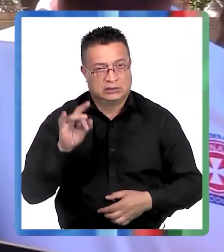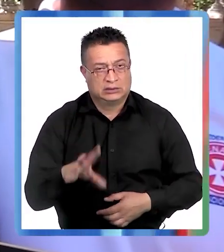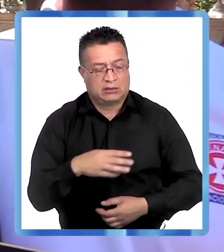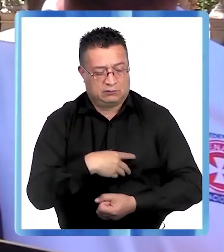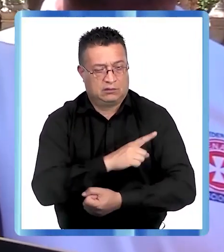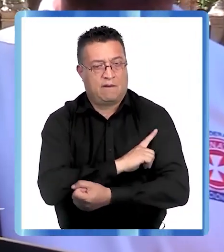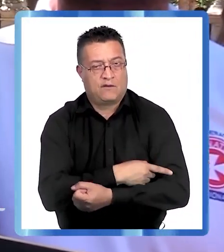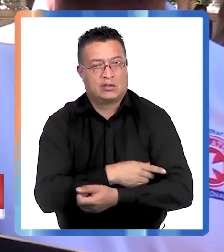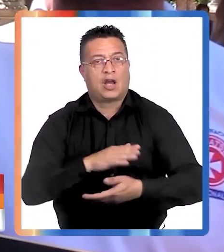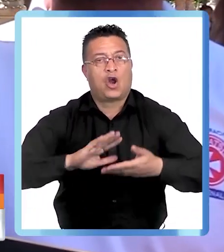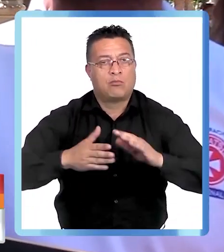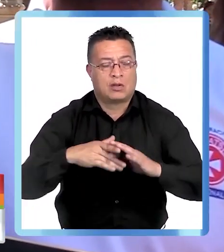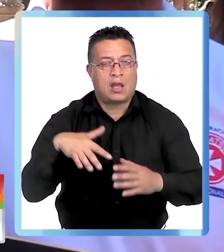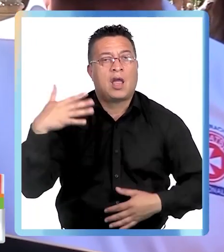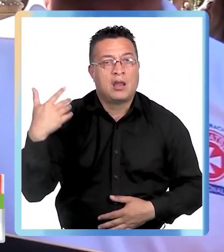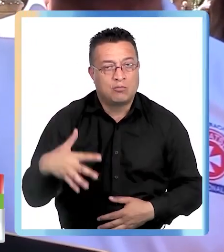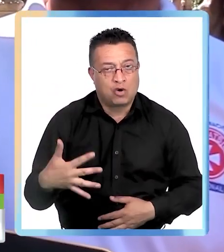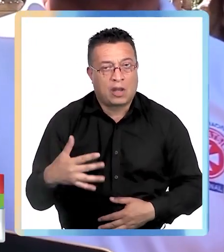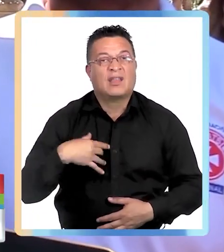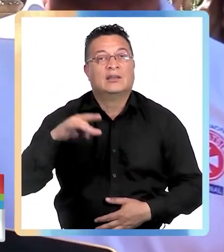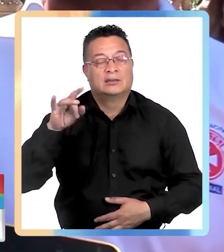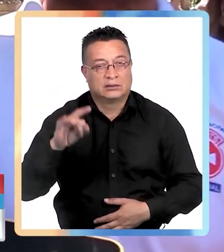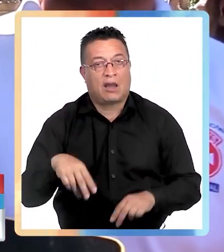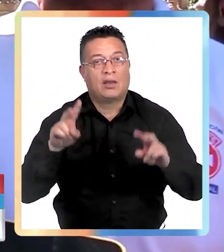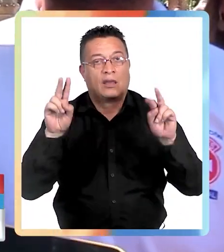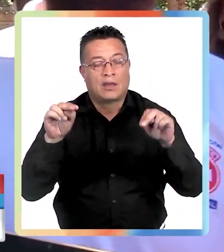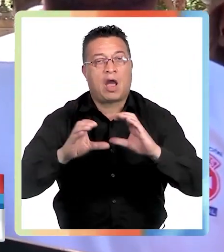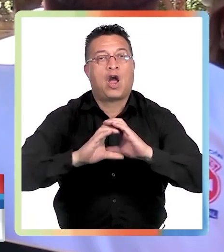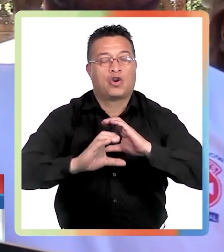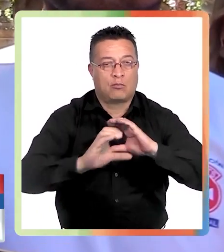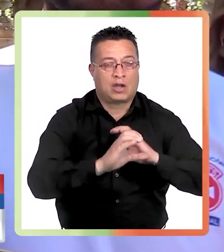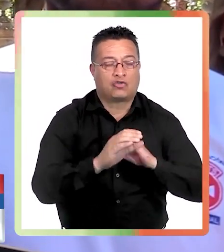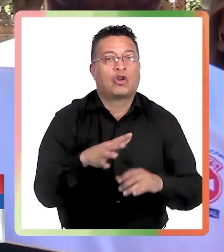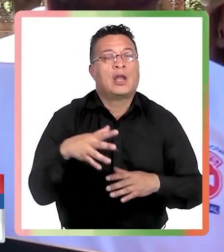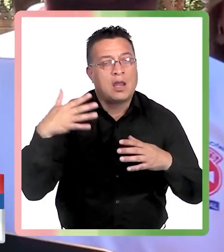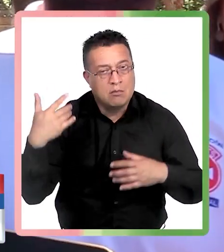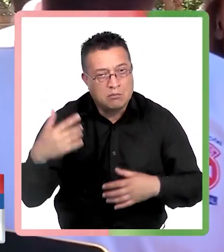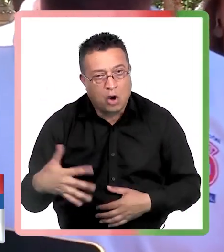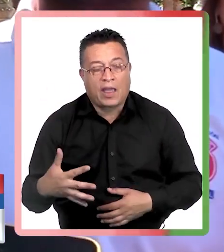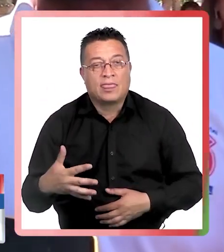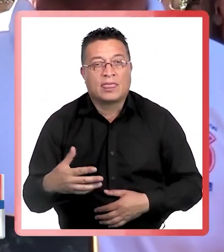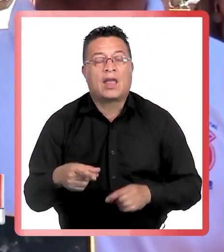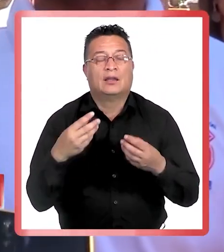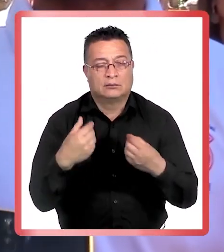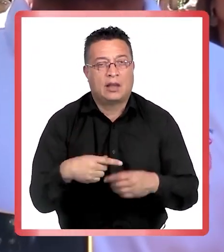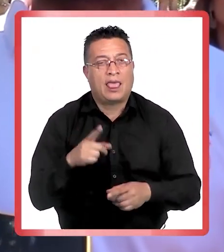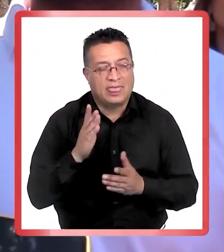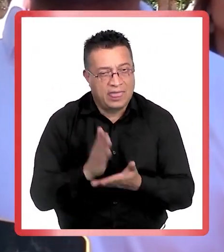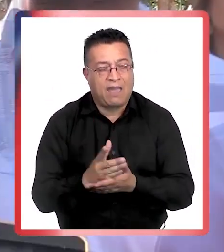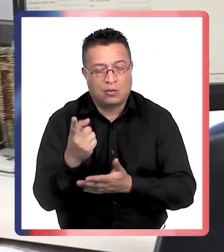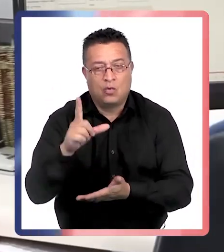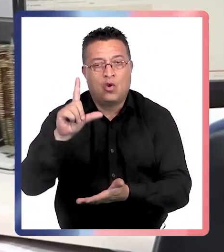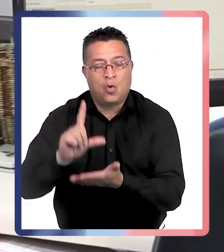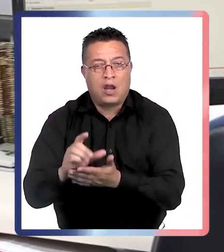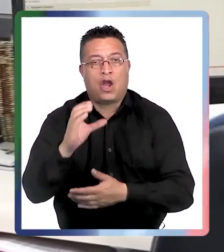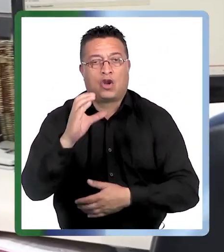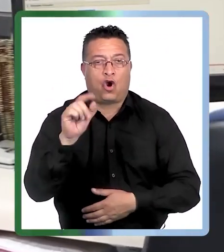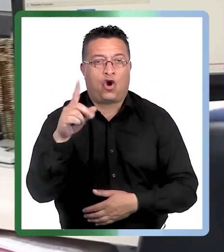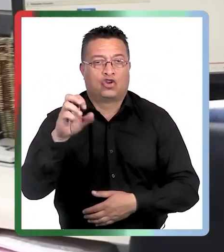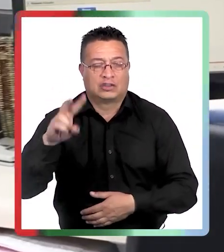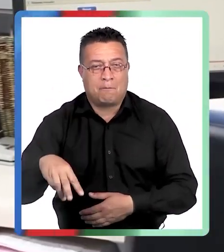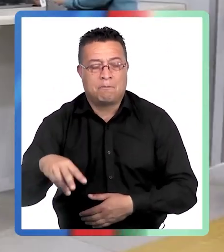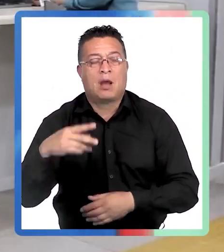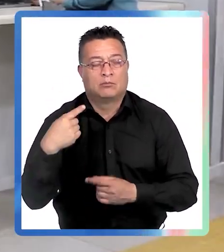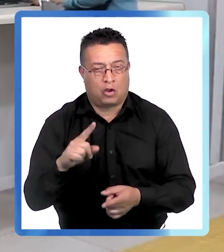de la comunidad es muy relevante, sabemos que el ámbito comunicacional también es importante, tenemos que tener un espacio para poner un COSAM, tiene que